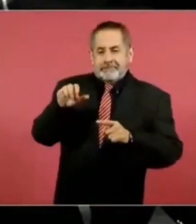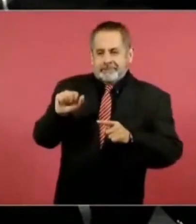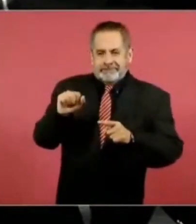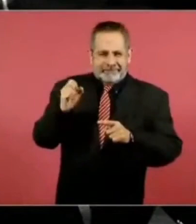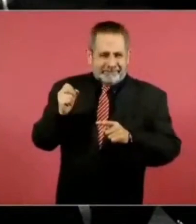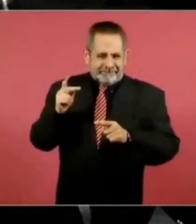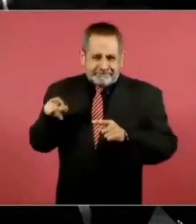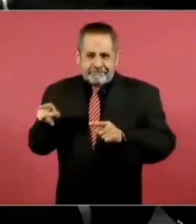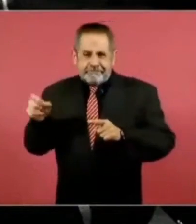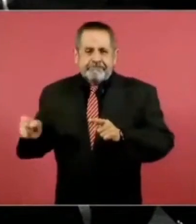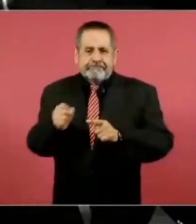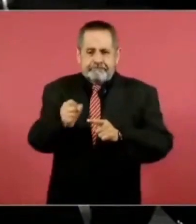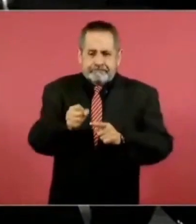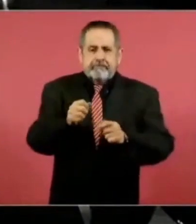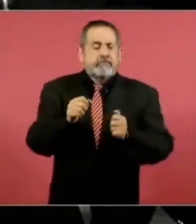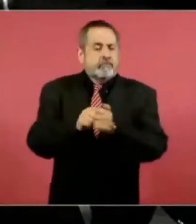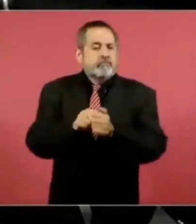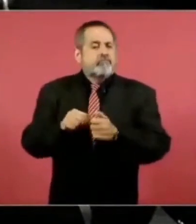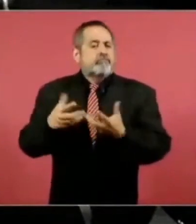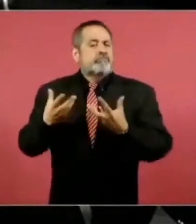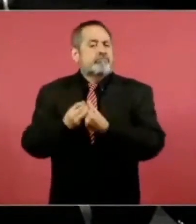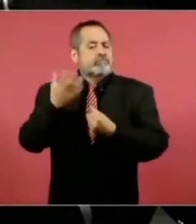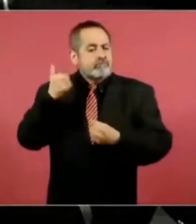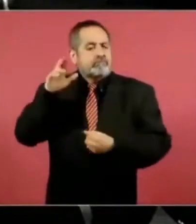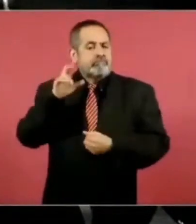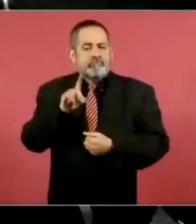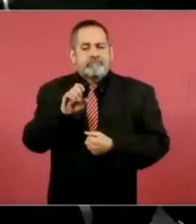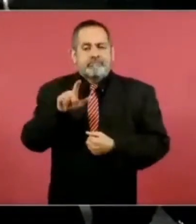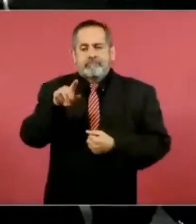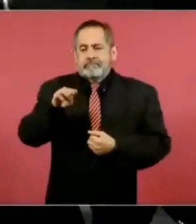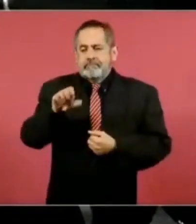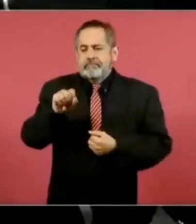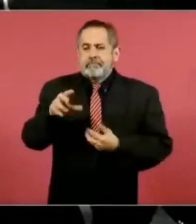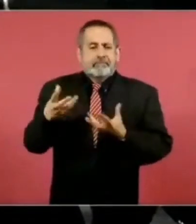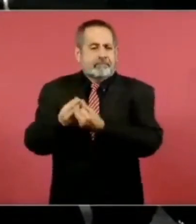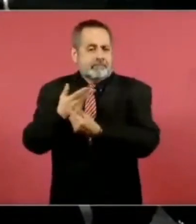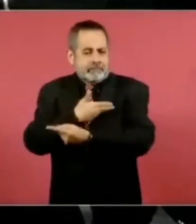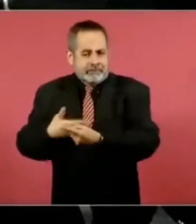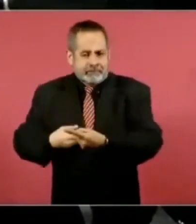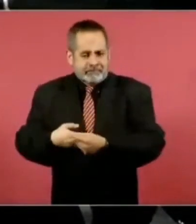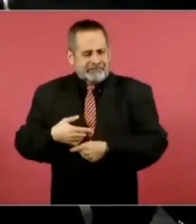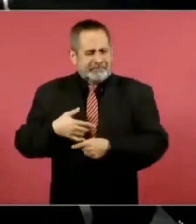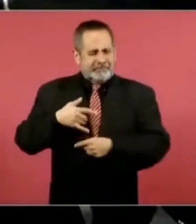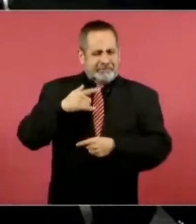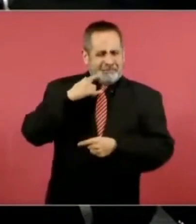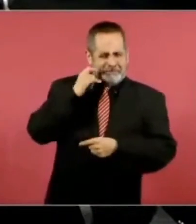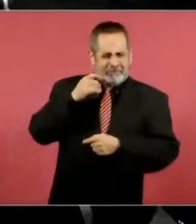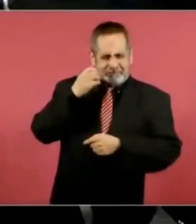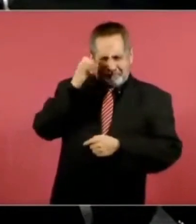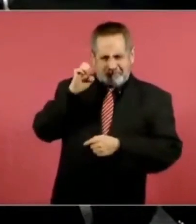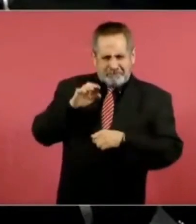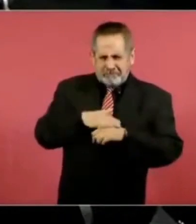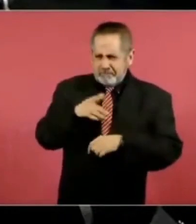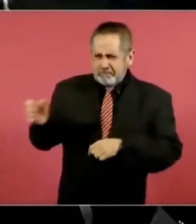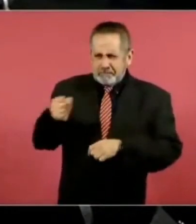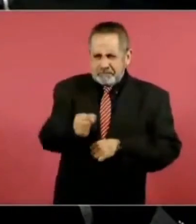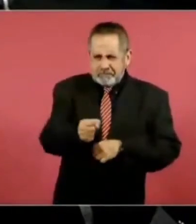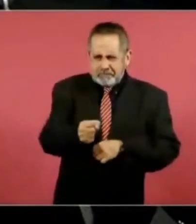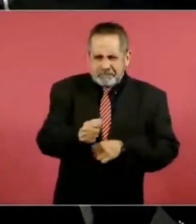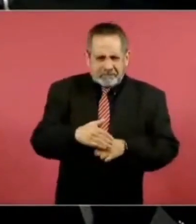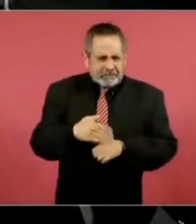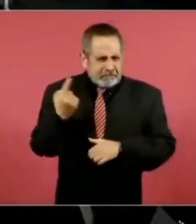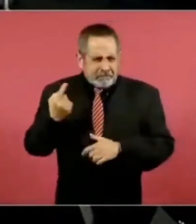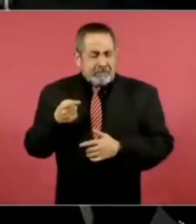exgobernador Alfredo del Mazo. Dicho nombramiento ha causado extrañeza, sobre todo, reacciones debido a que